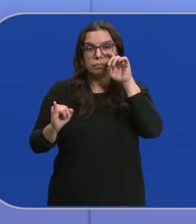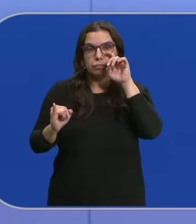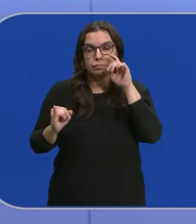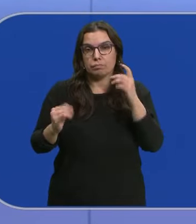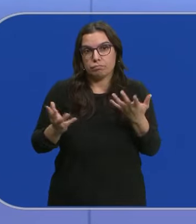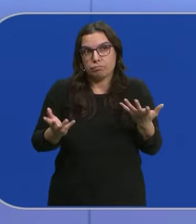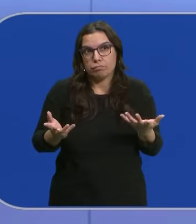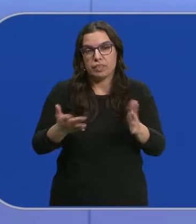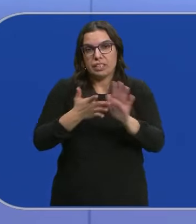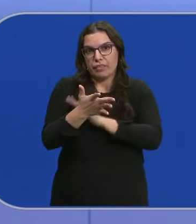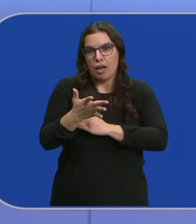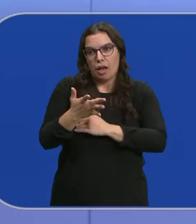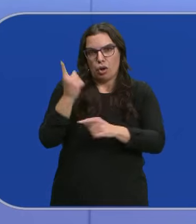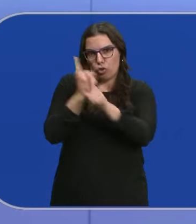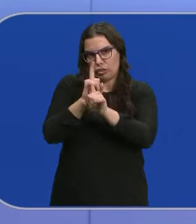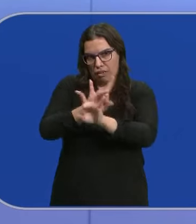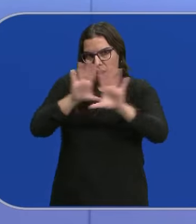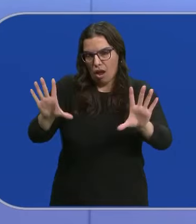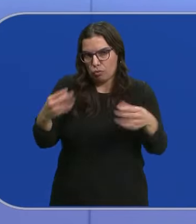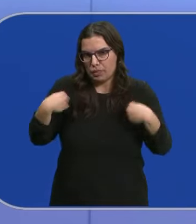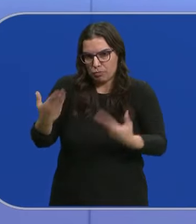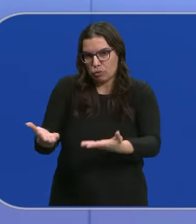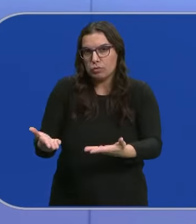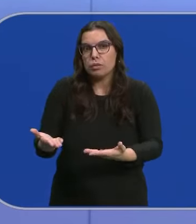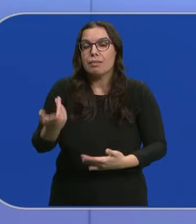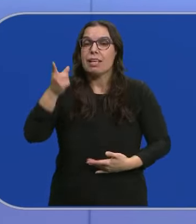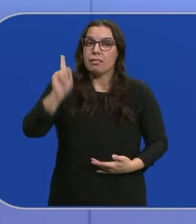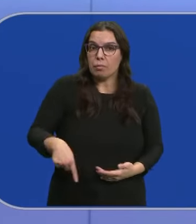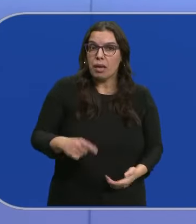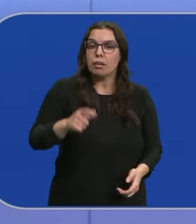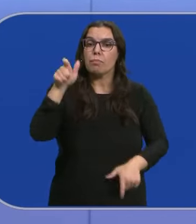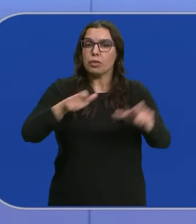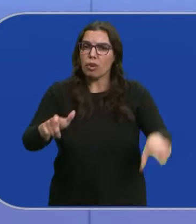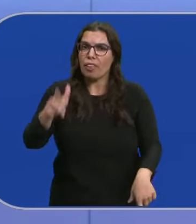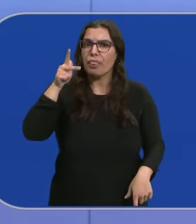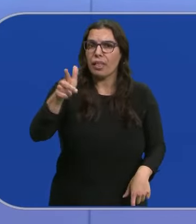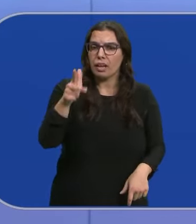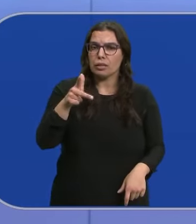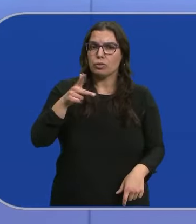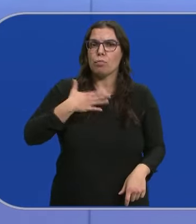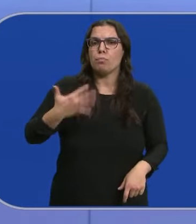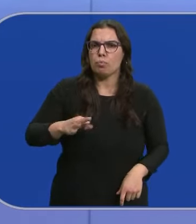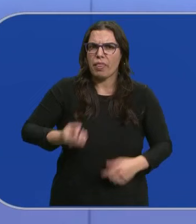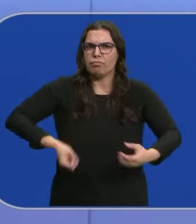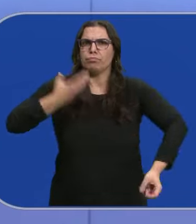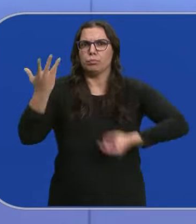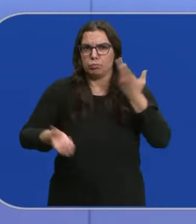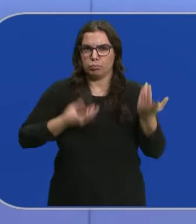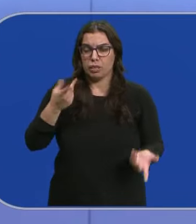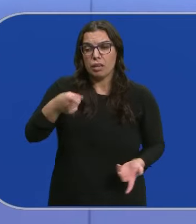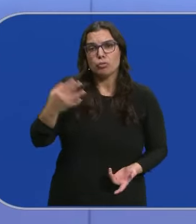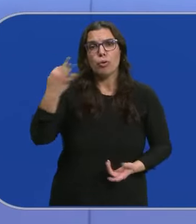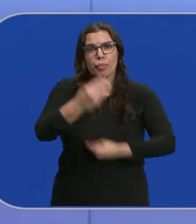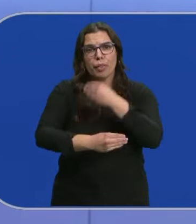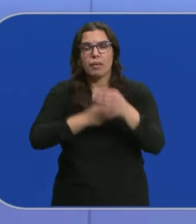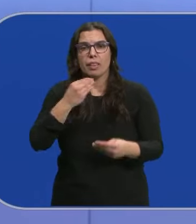mismas son condenables Y creo que también hay el derecho de los ciudadanos a poderse expresar Y eso debe